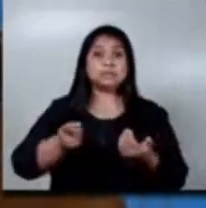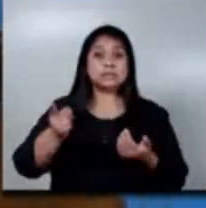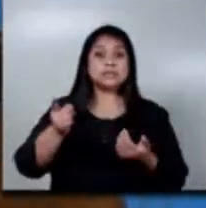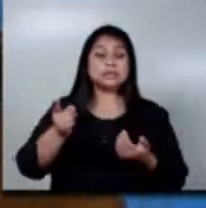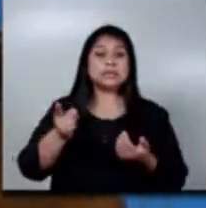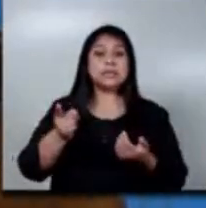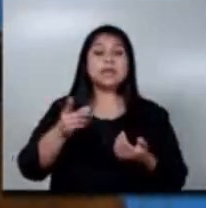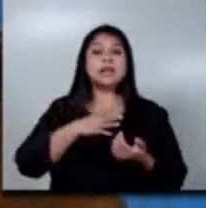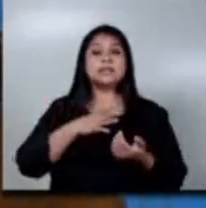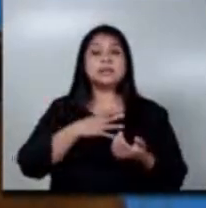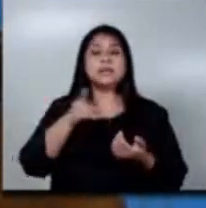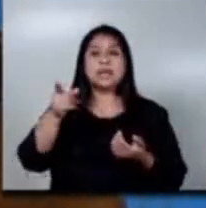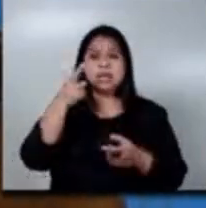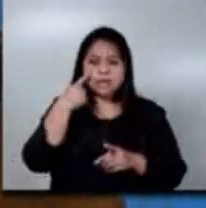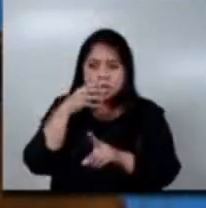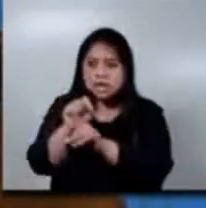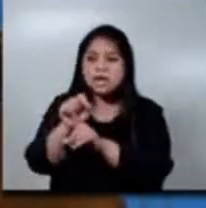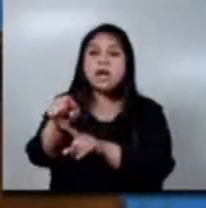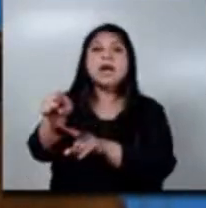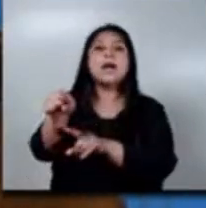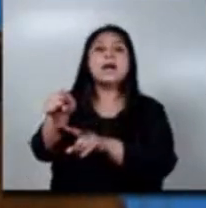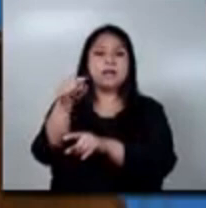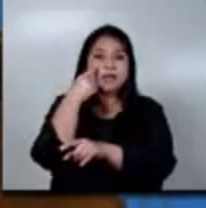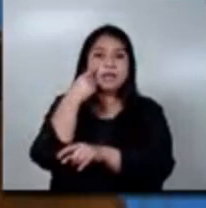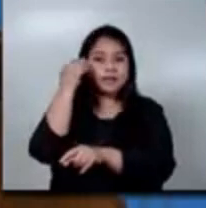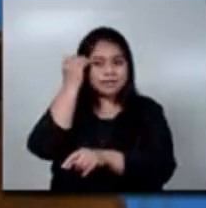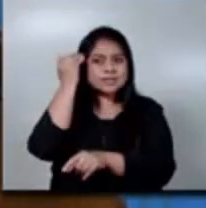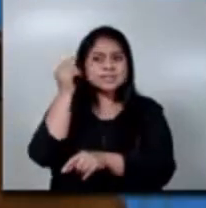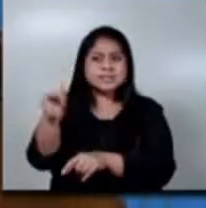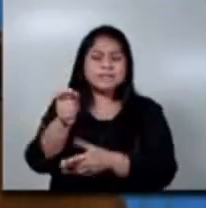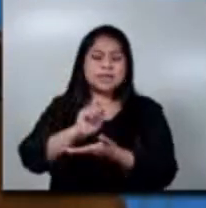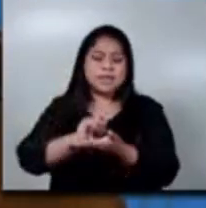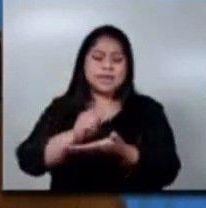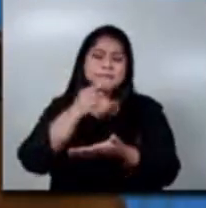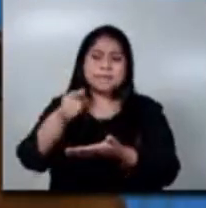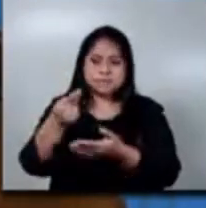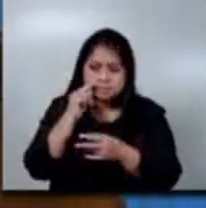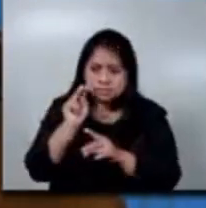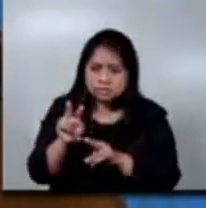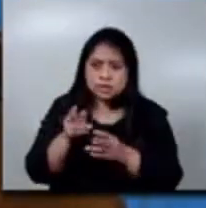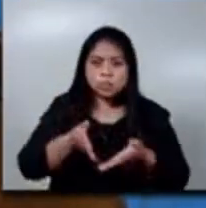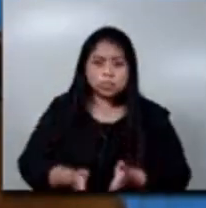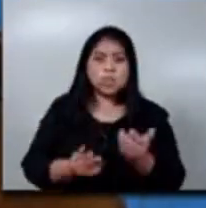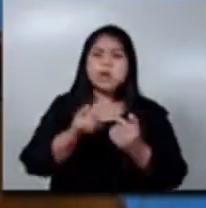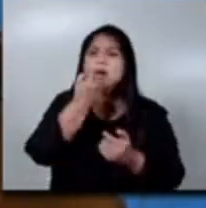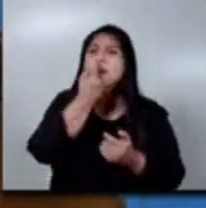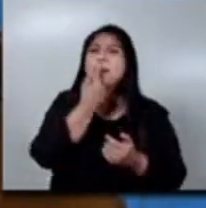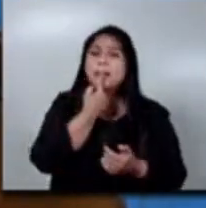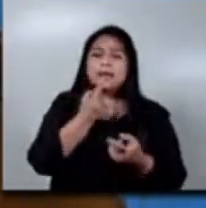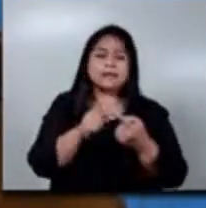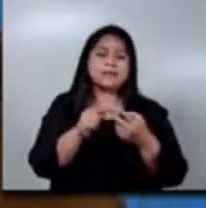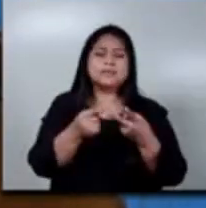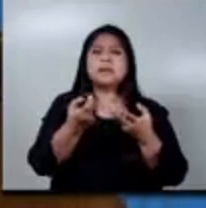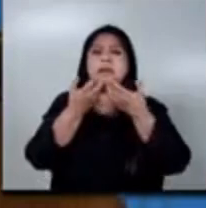y ellos pueden detectar tempranamente y ya saben cómo referir cuando ven que un niño nace con labio leporino, con